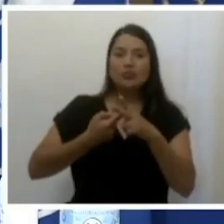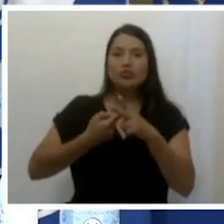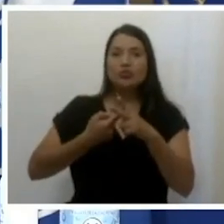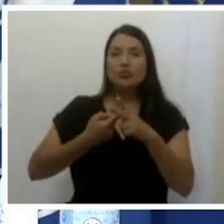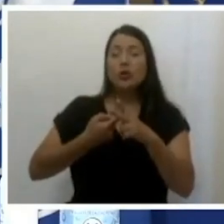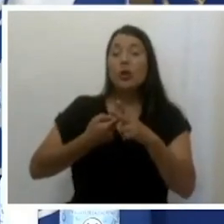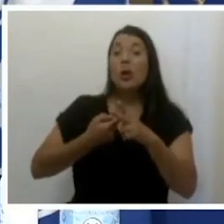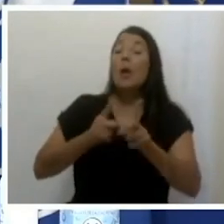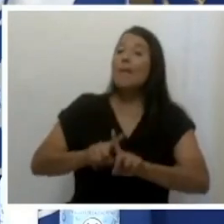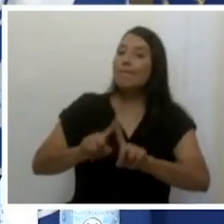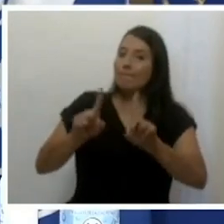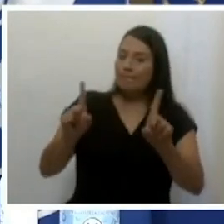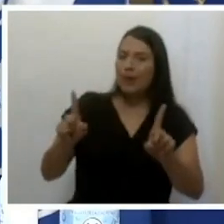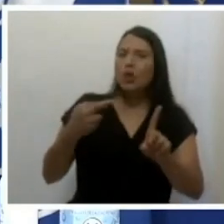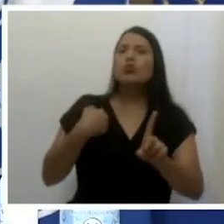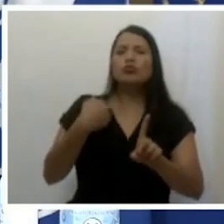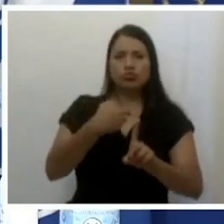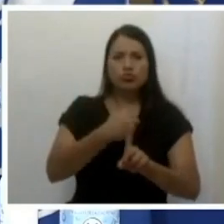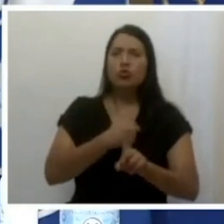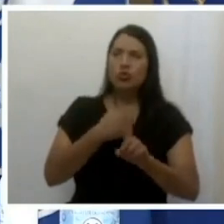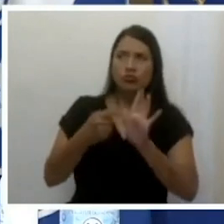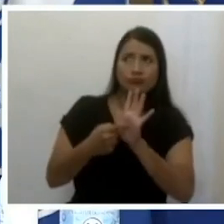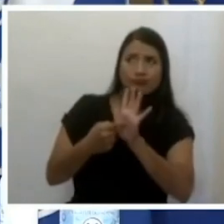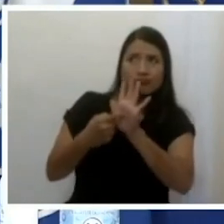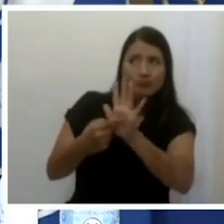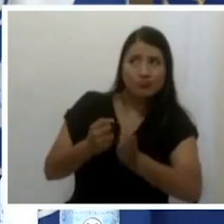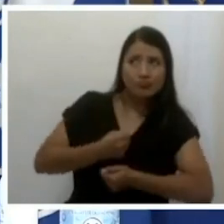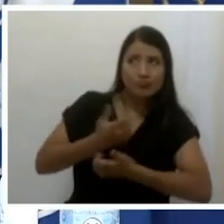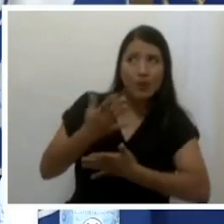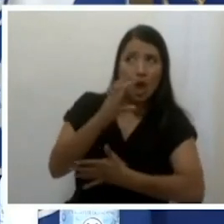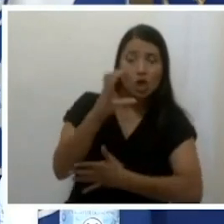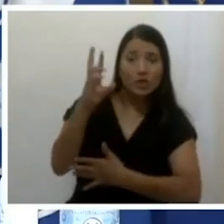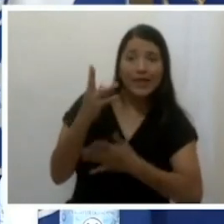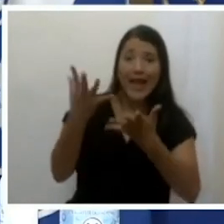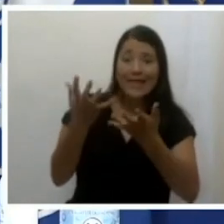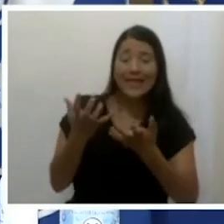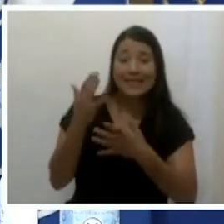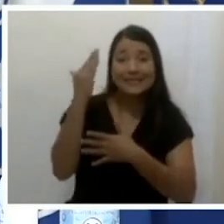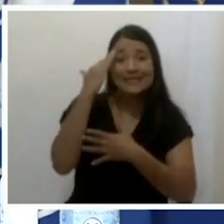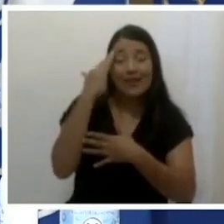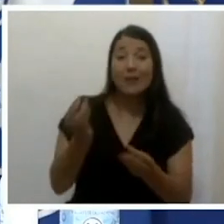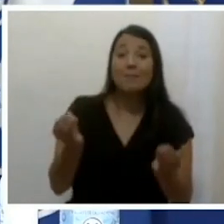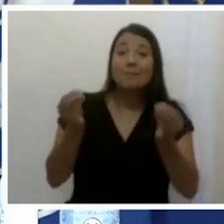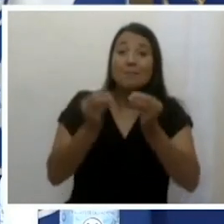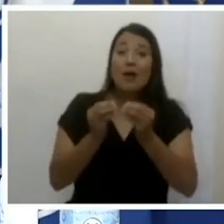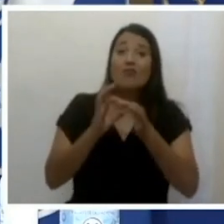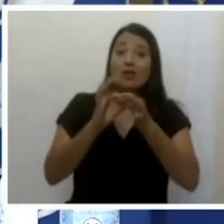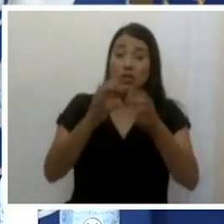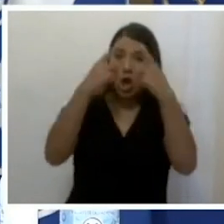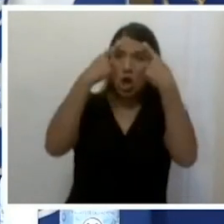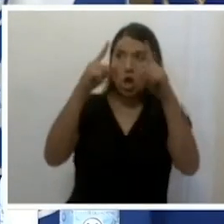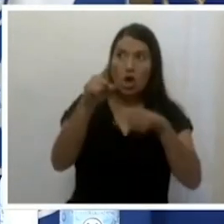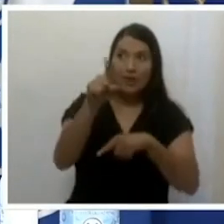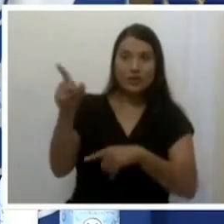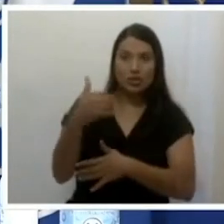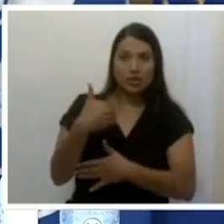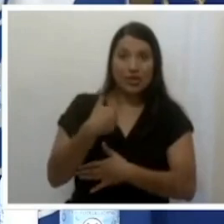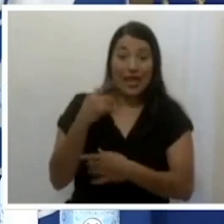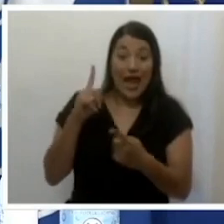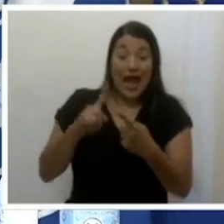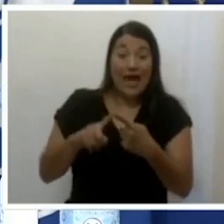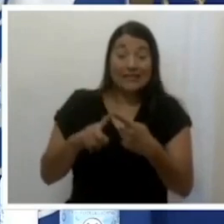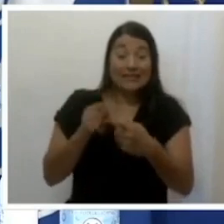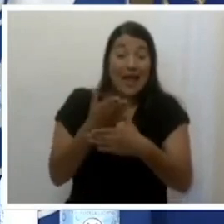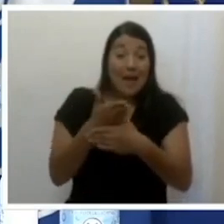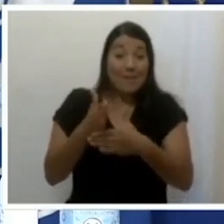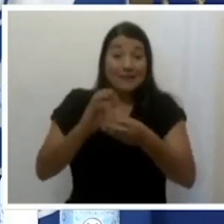hemos expresado que Costa Rica quisiera conocer más sobre los resultados que se han tenido, por lo menos hasta la fase